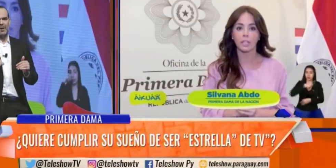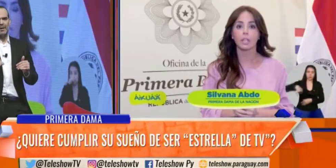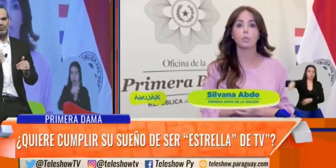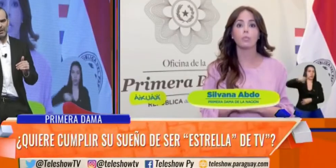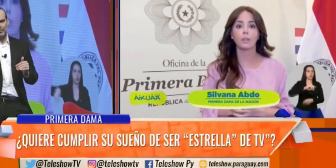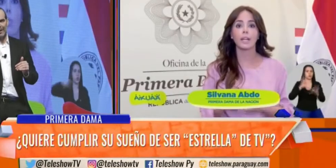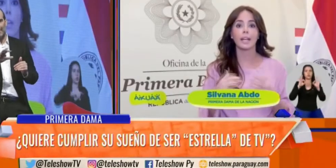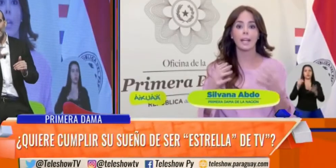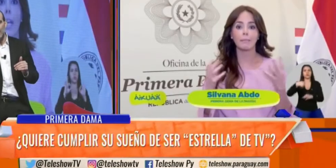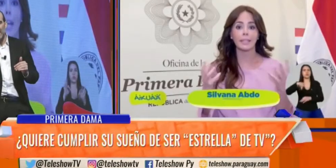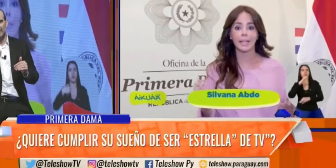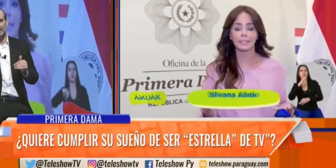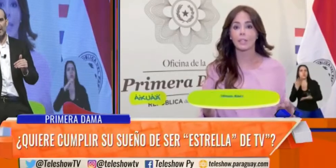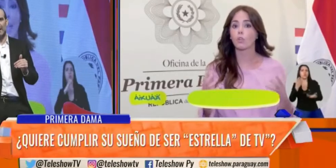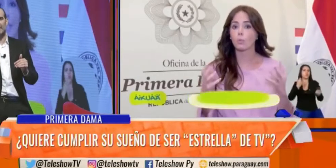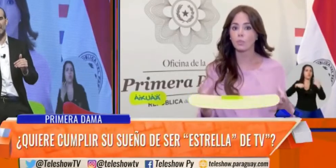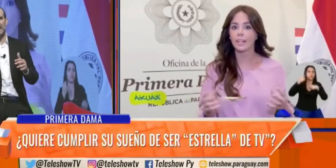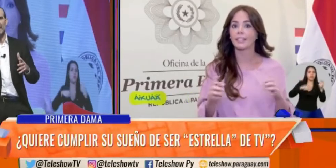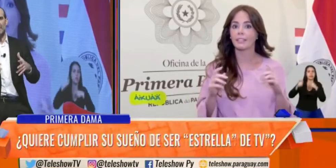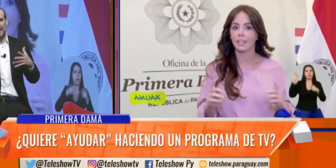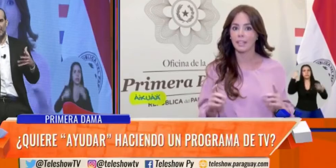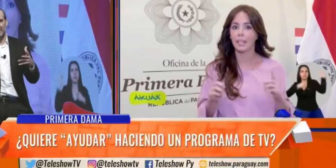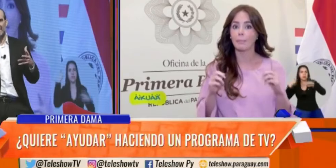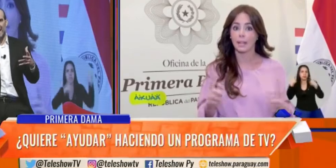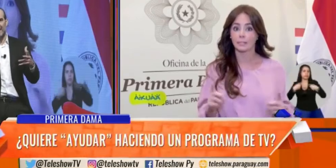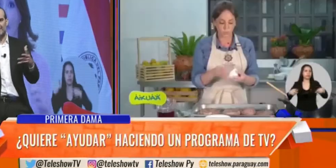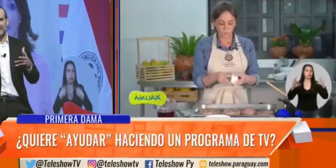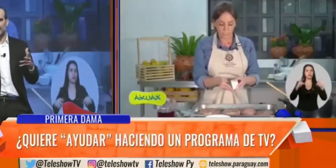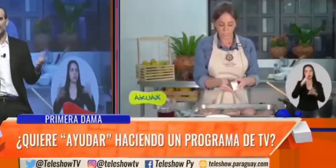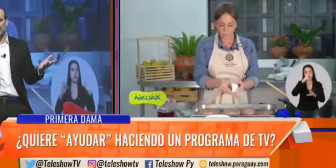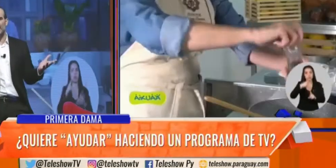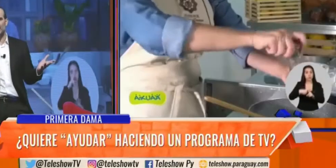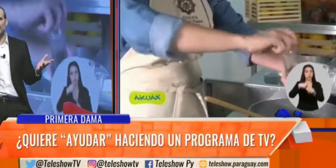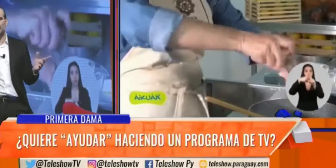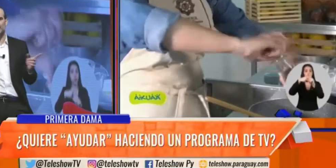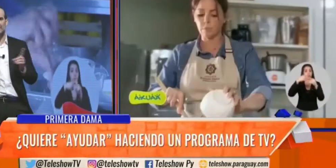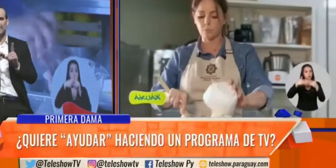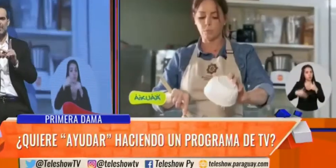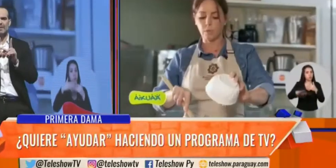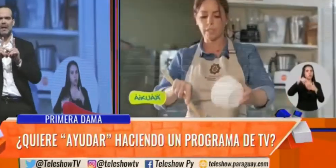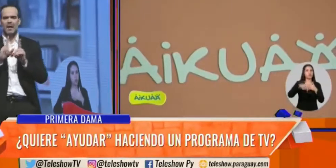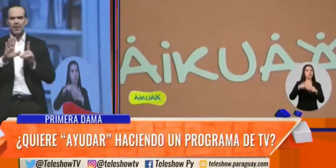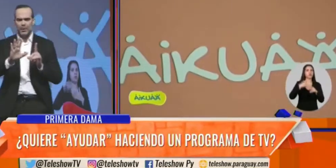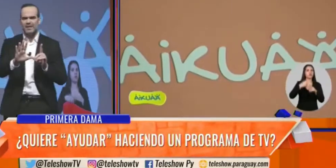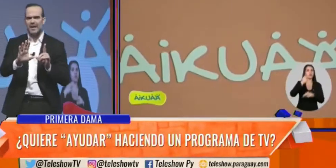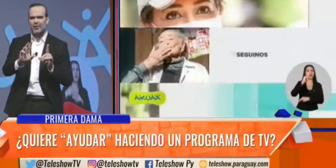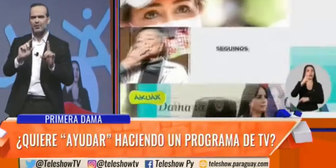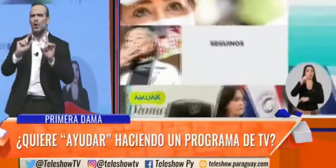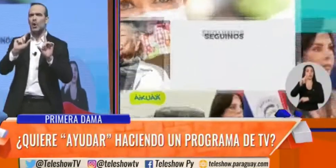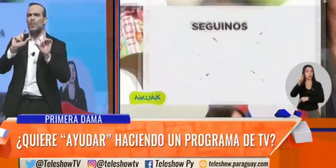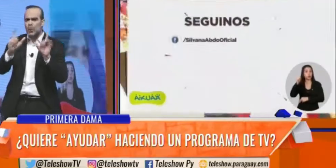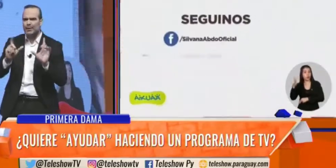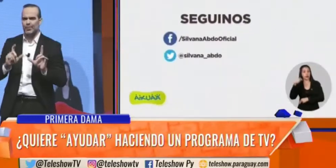debatiendo aquí con una persona muy entendida en la materia para que nos dé detalles acerca de todo esto que se habló también mucho la semana pasada. Pero ya enseguida